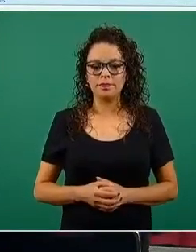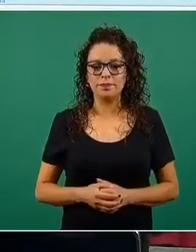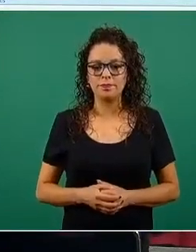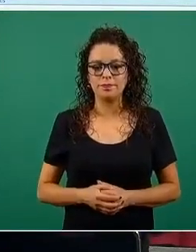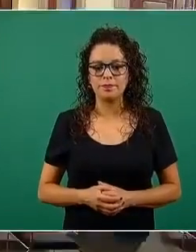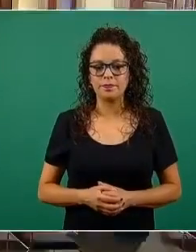componente técnico.